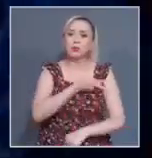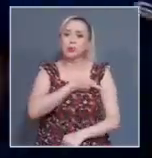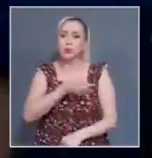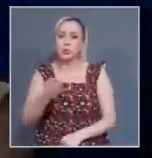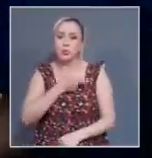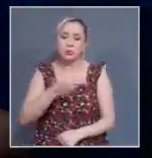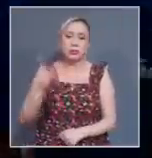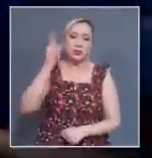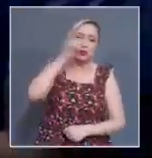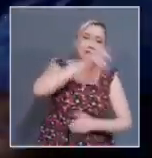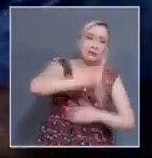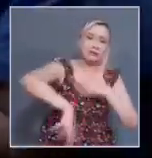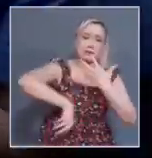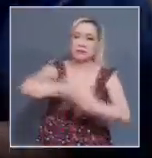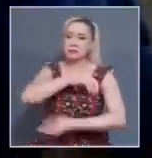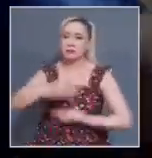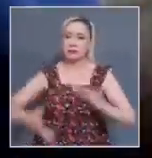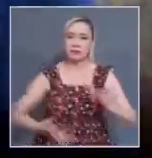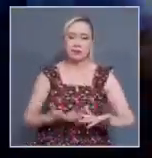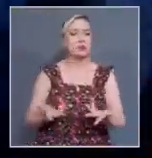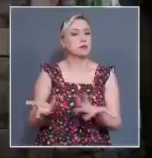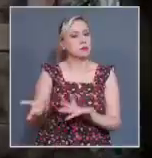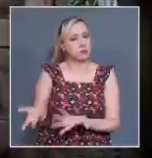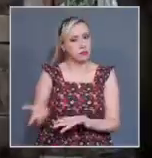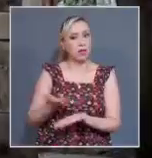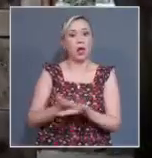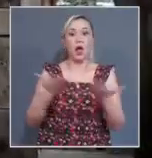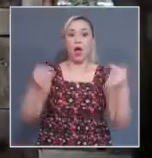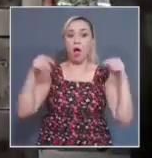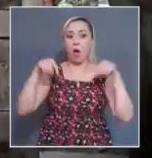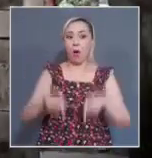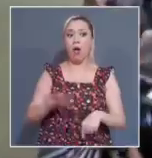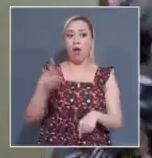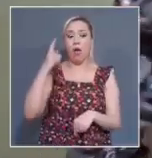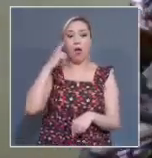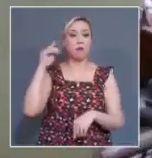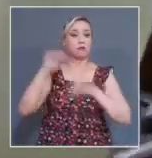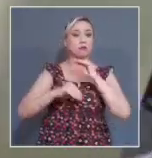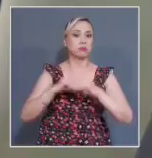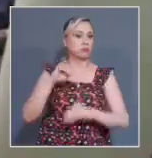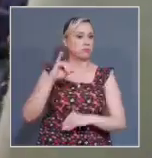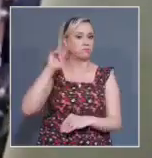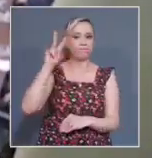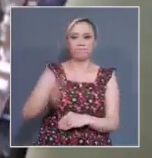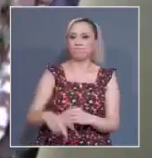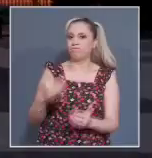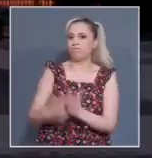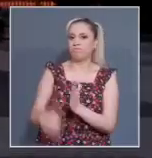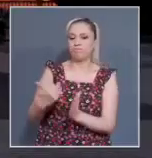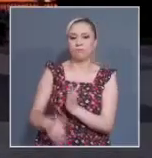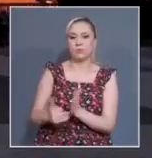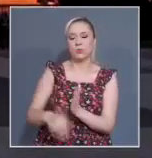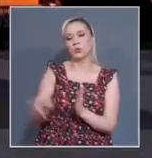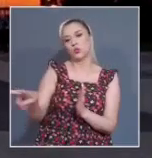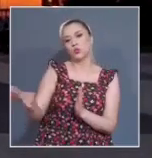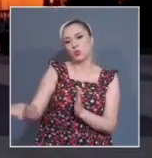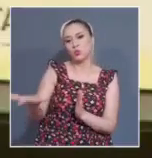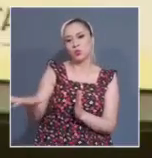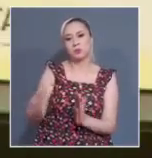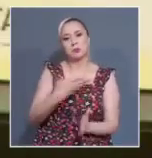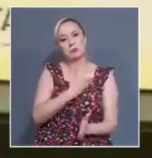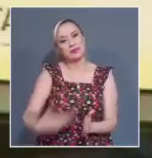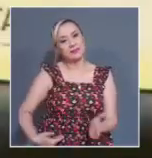económica. Y si bien hoy día se ha configurado una carencia actual de objeto, quedó en evidencia que la Presidencia de la República